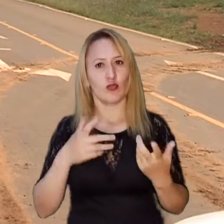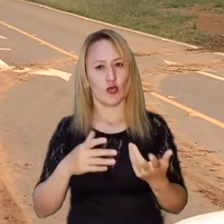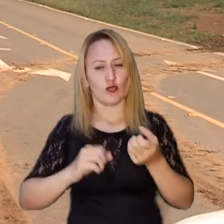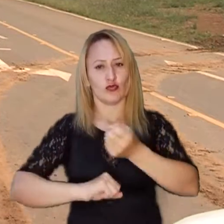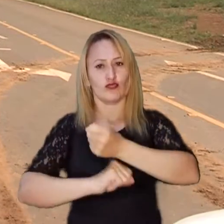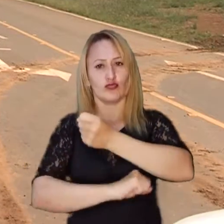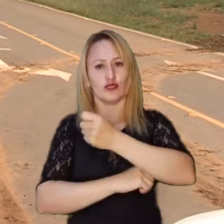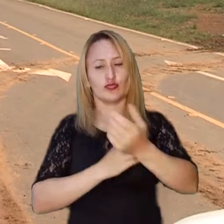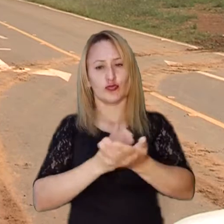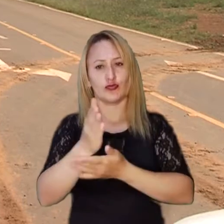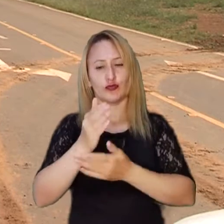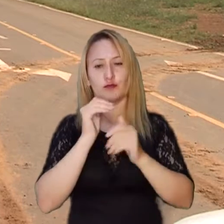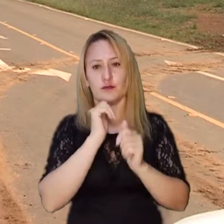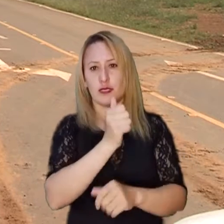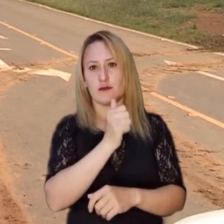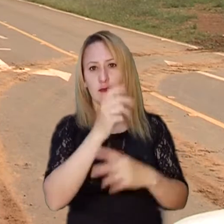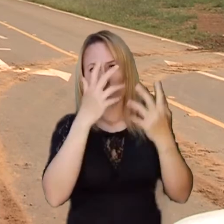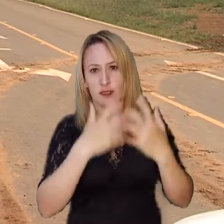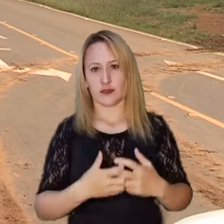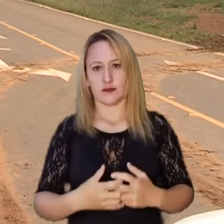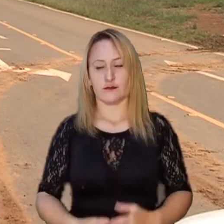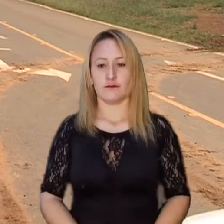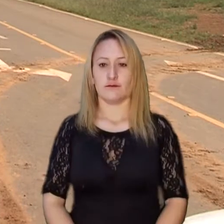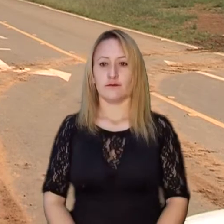buscaban autosostenibilidad.